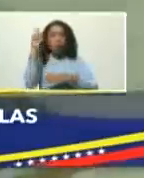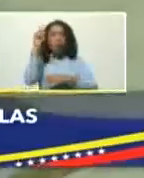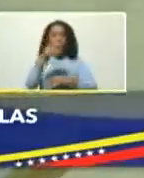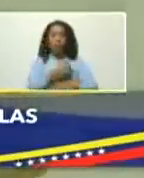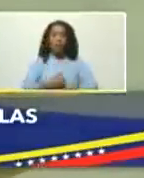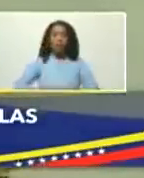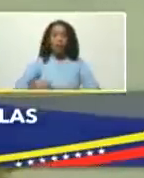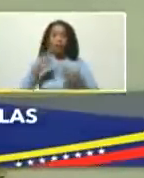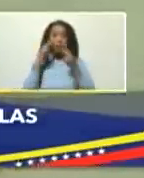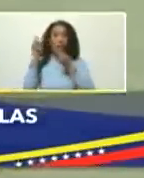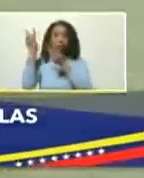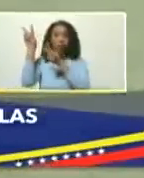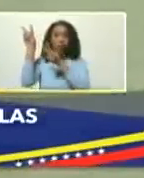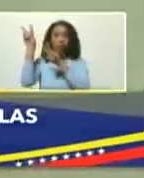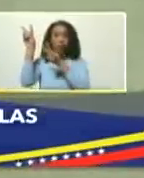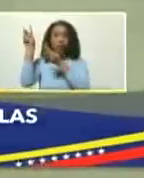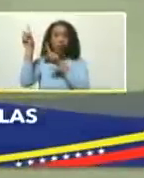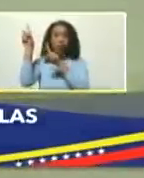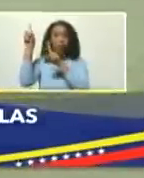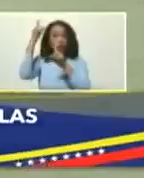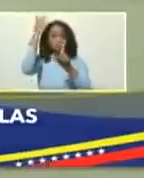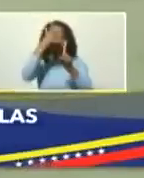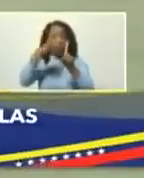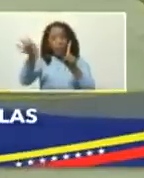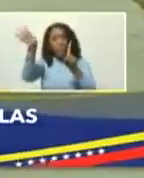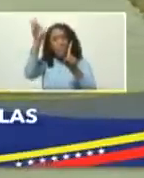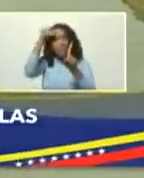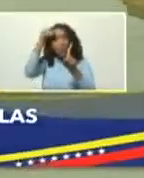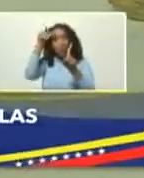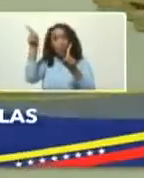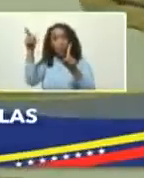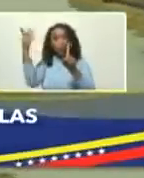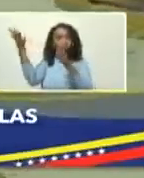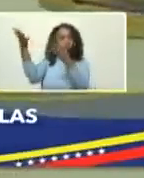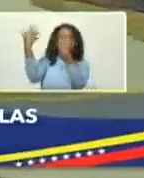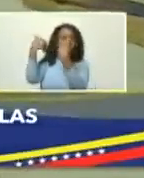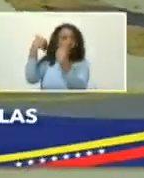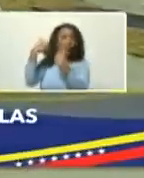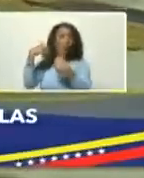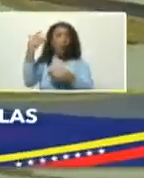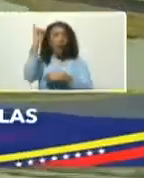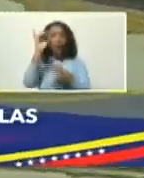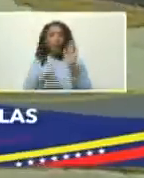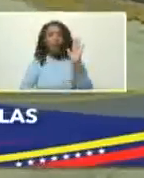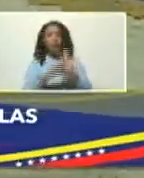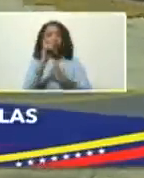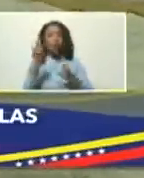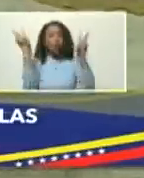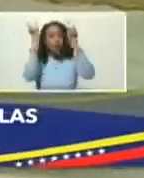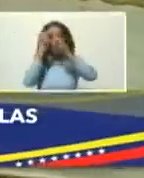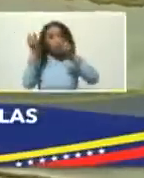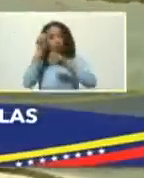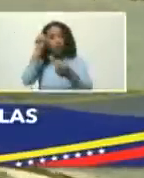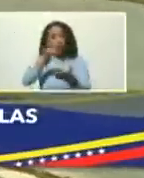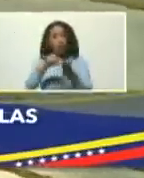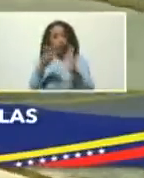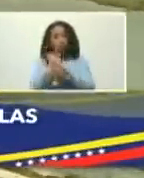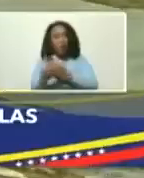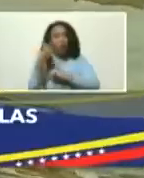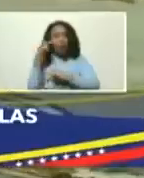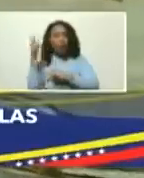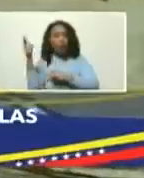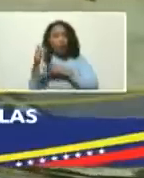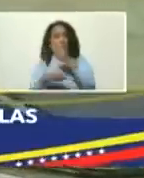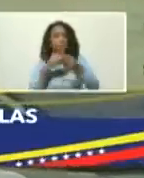tomando en cuenta sus instrucciones también se va a desarrollar un centro de investigación un centro de investigación que sea que